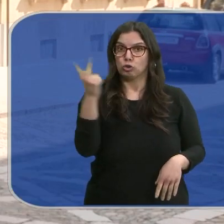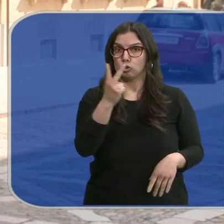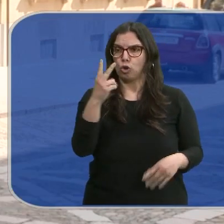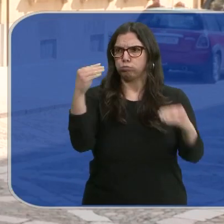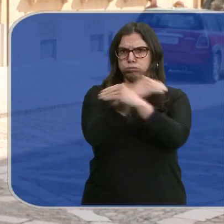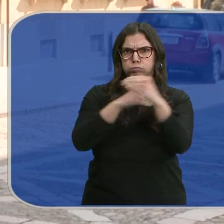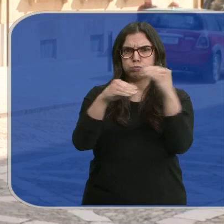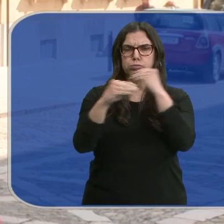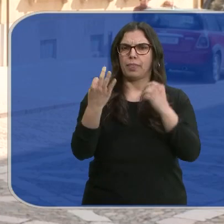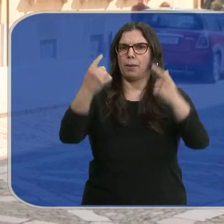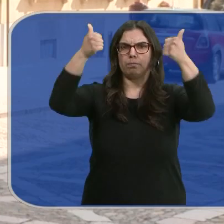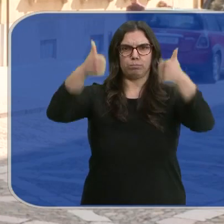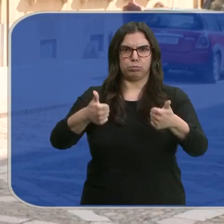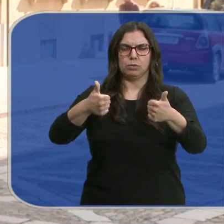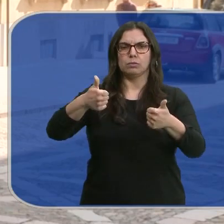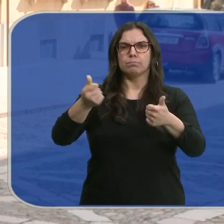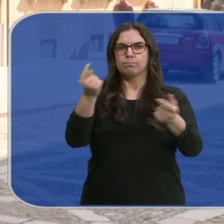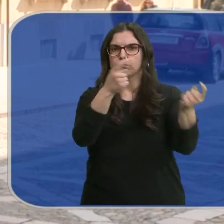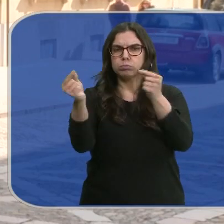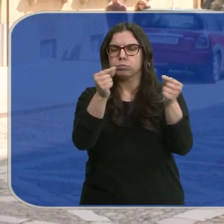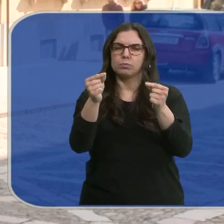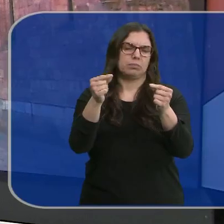versiones contrapuestas. El tribunal lo ha rechazado.